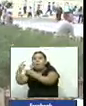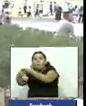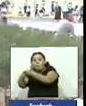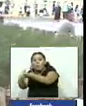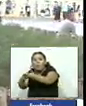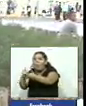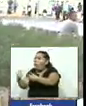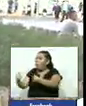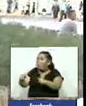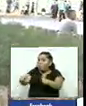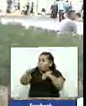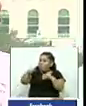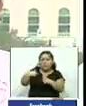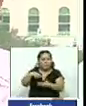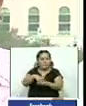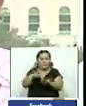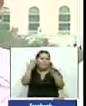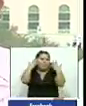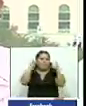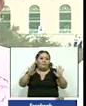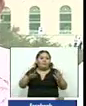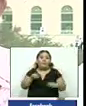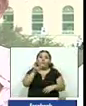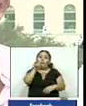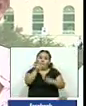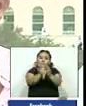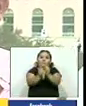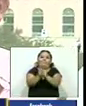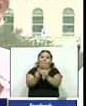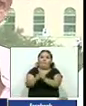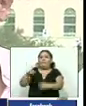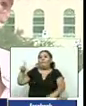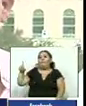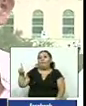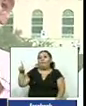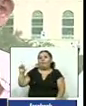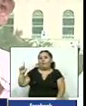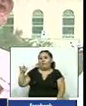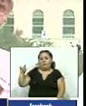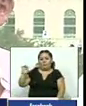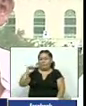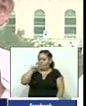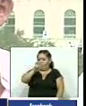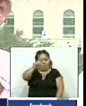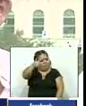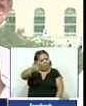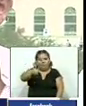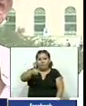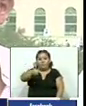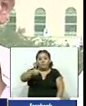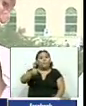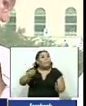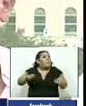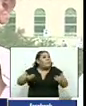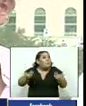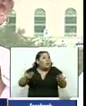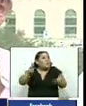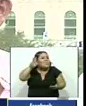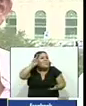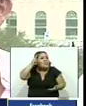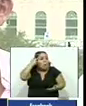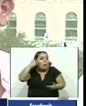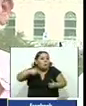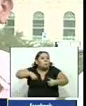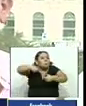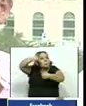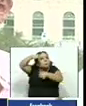y el pueblo lo desconoce. Porque eso es delito eso no se puede porque entonces le estoy dando aval